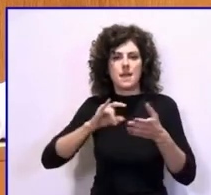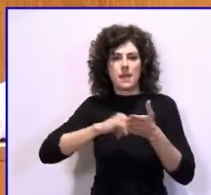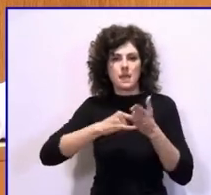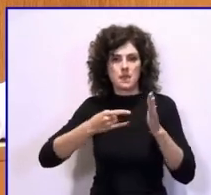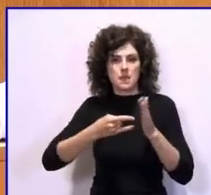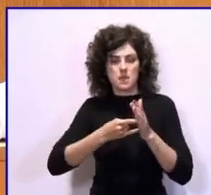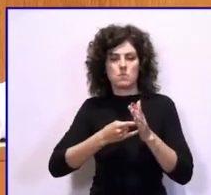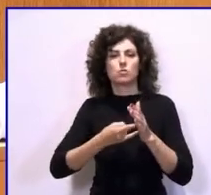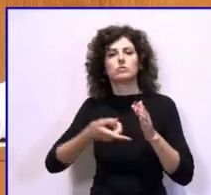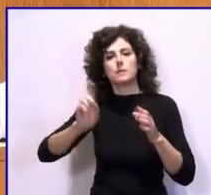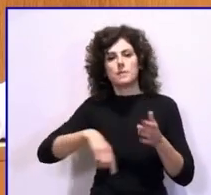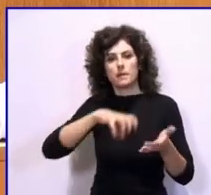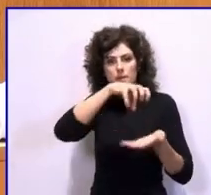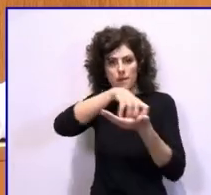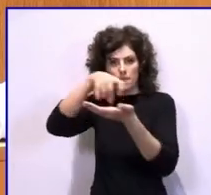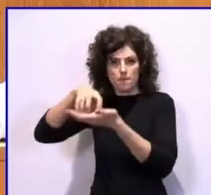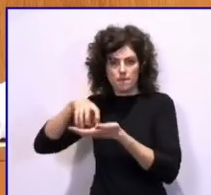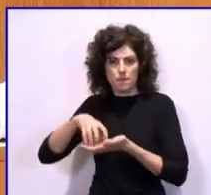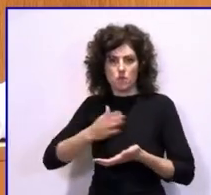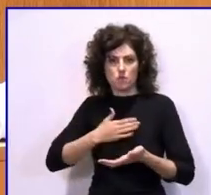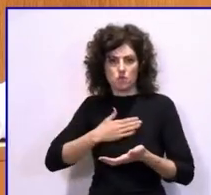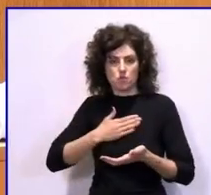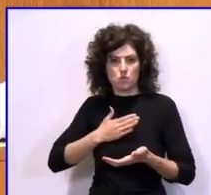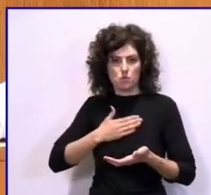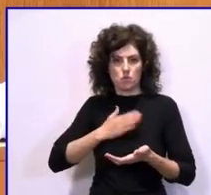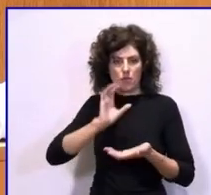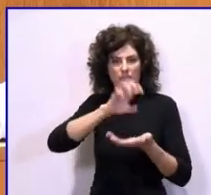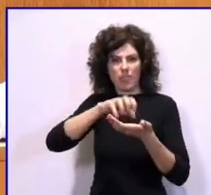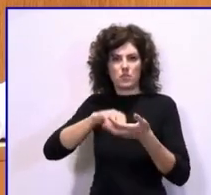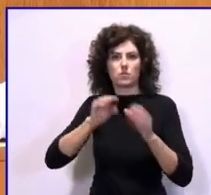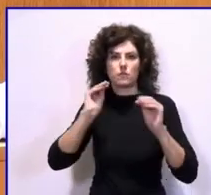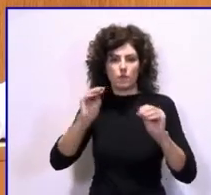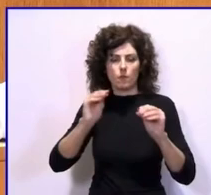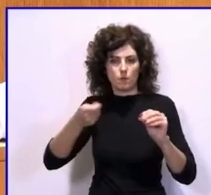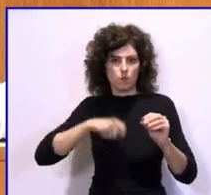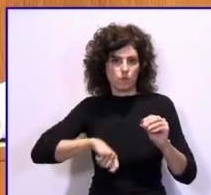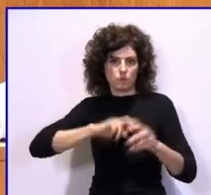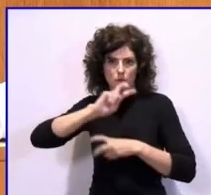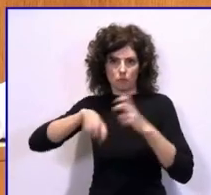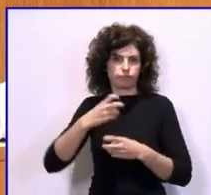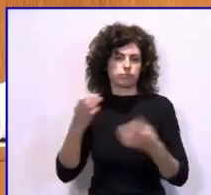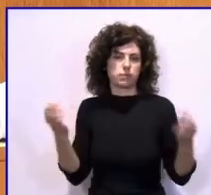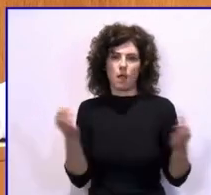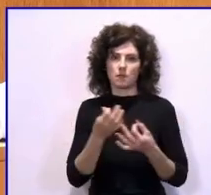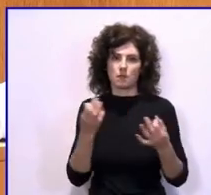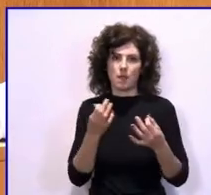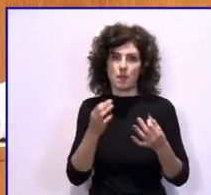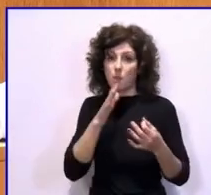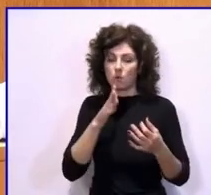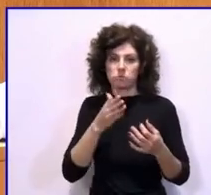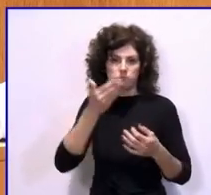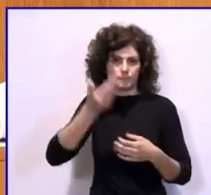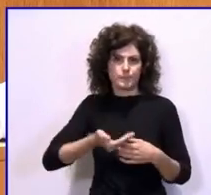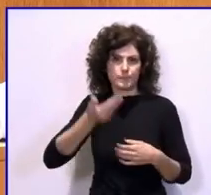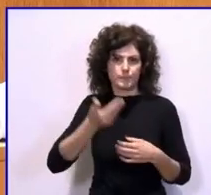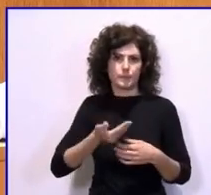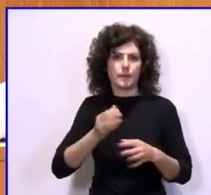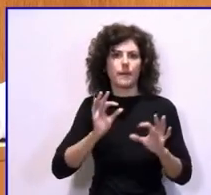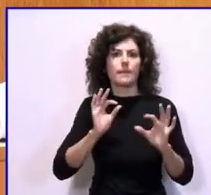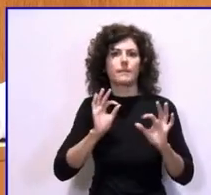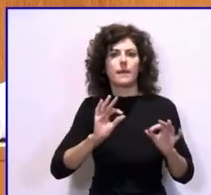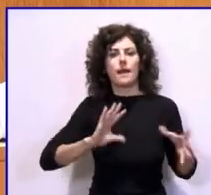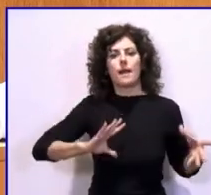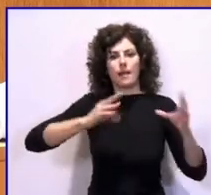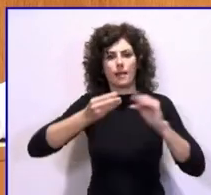infraestructuras en nuestros centros de formación profesional. Es imprescindible adecuar la formación